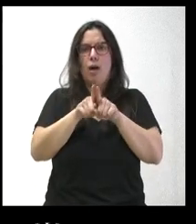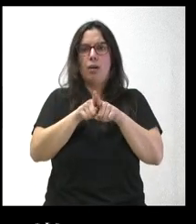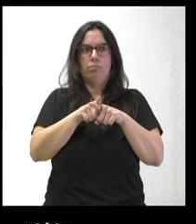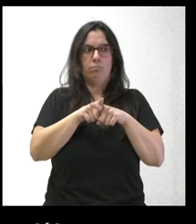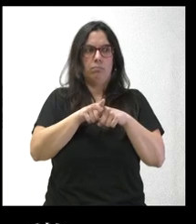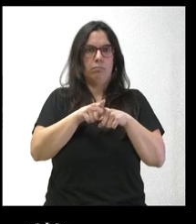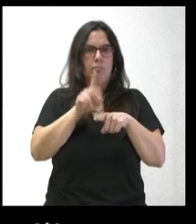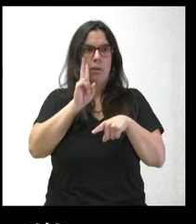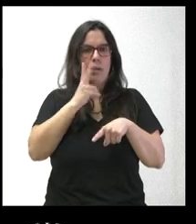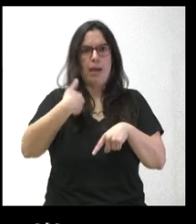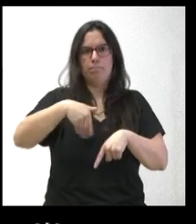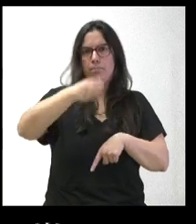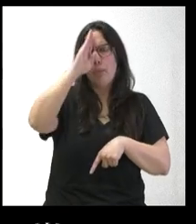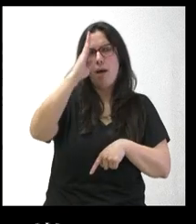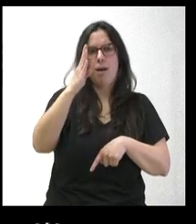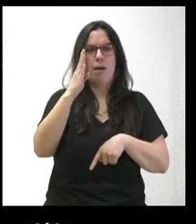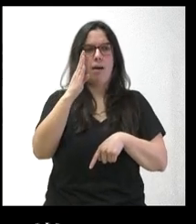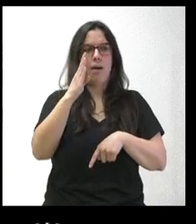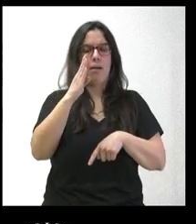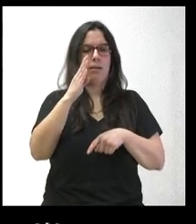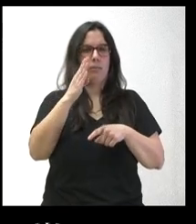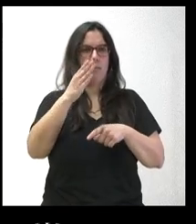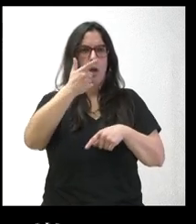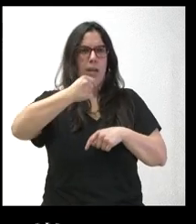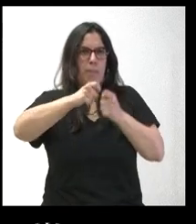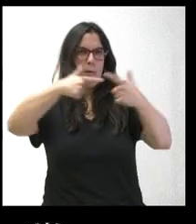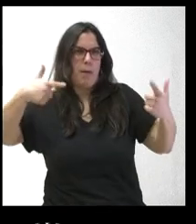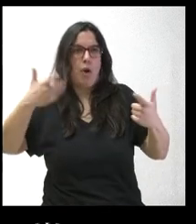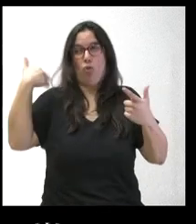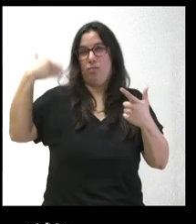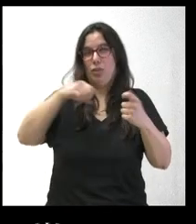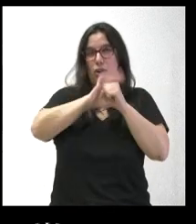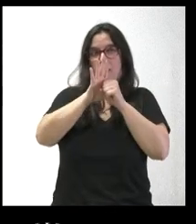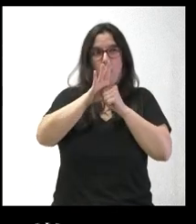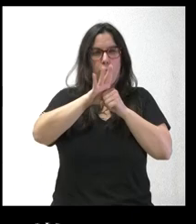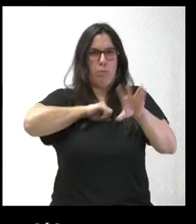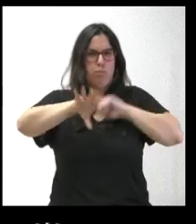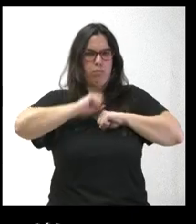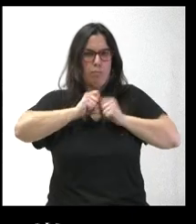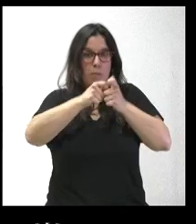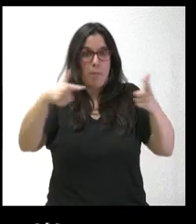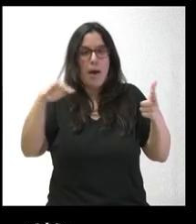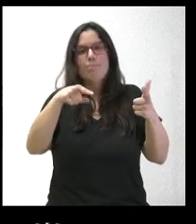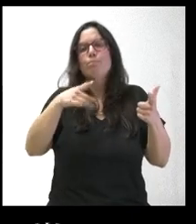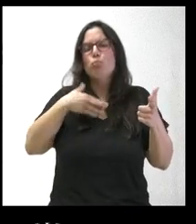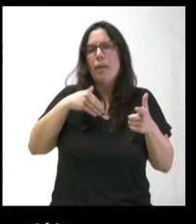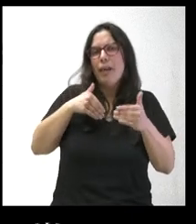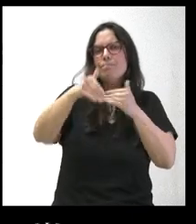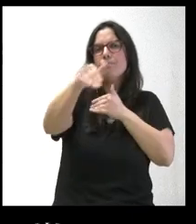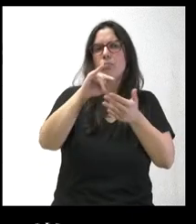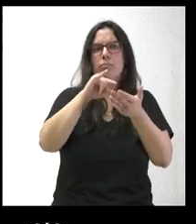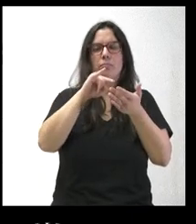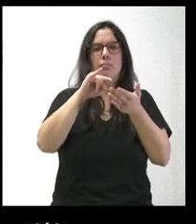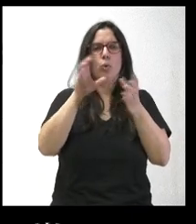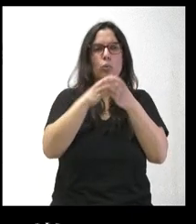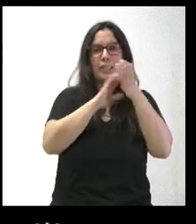y vista la experiencia de la pandemia, de la COVID, si la Junta va a establecer algún sistema por el cual, pues eso, cuando